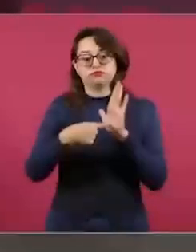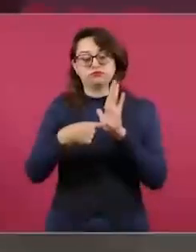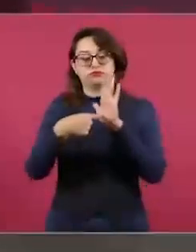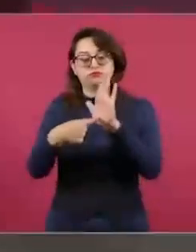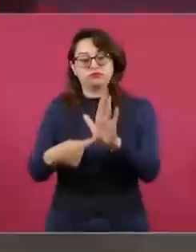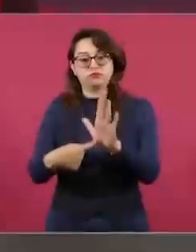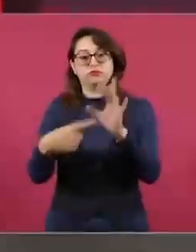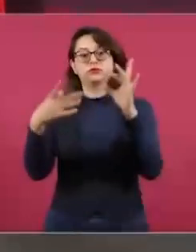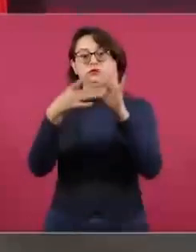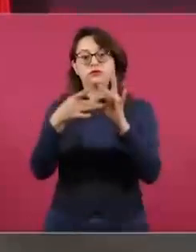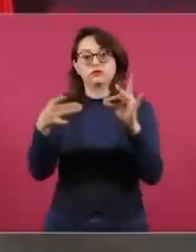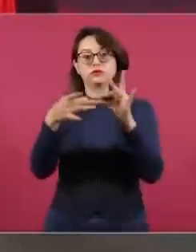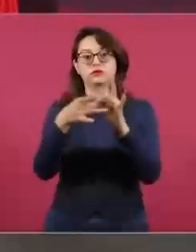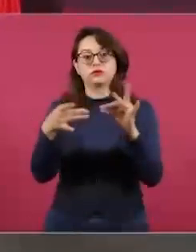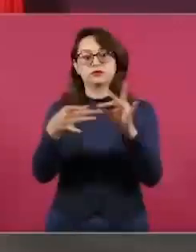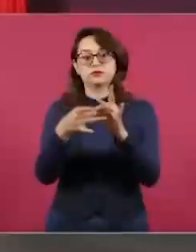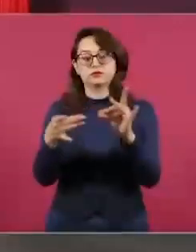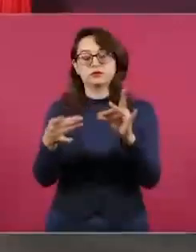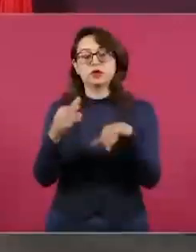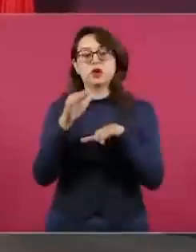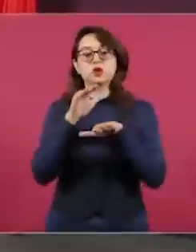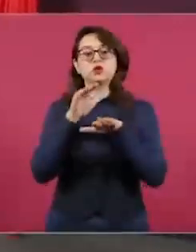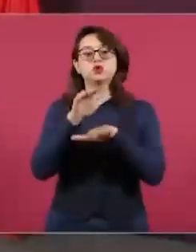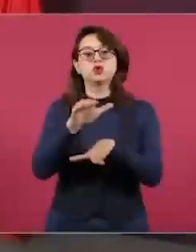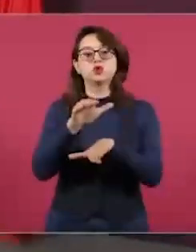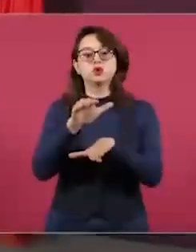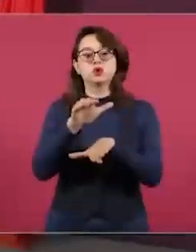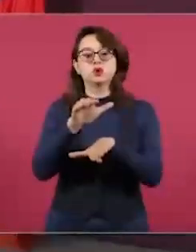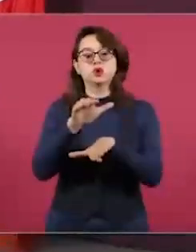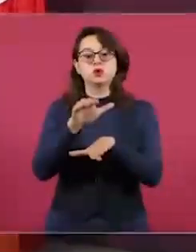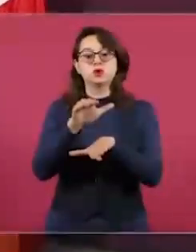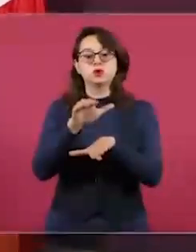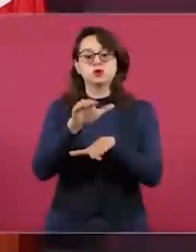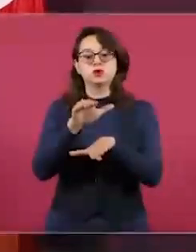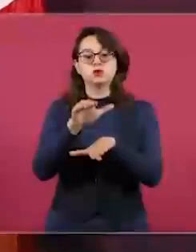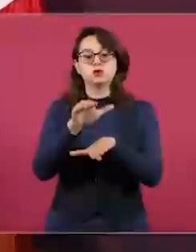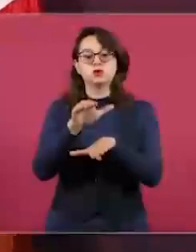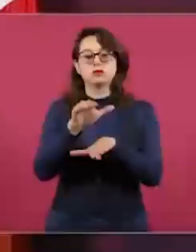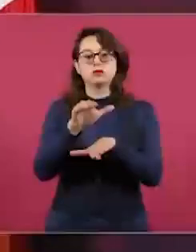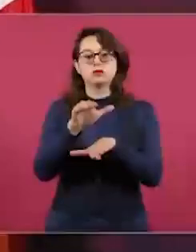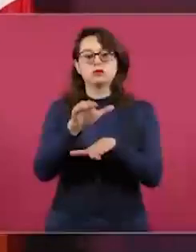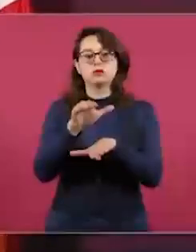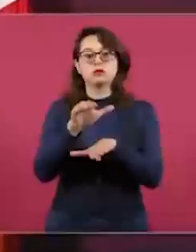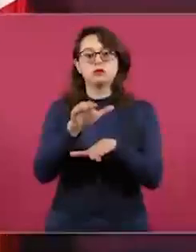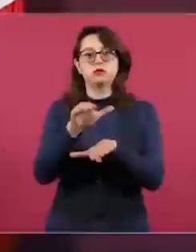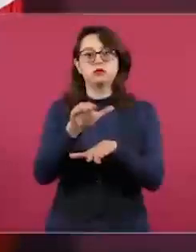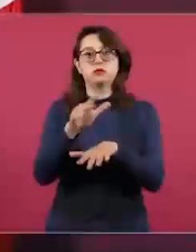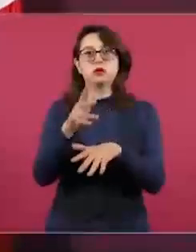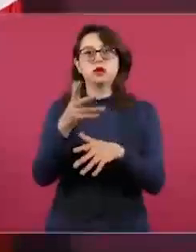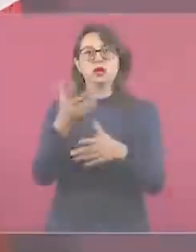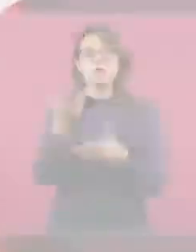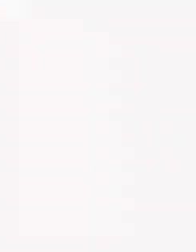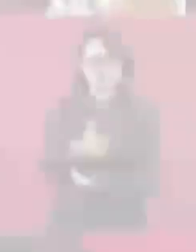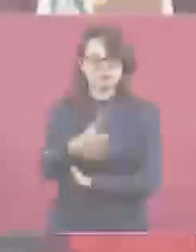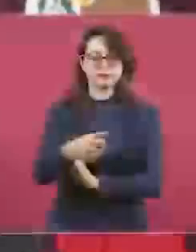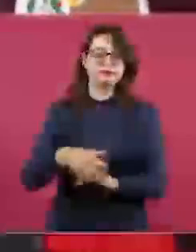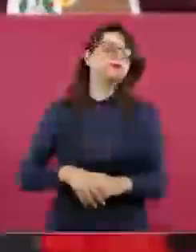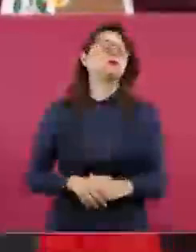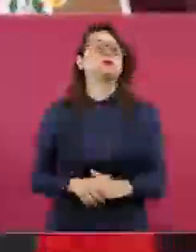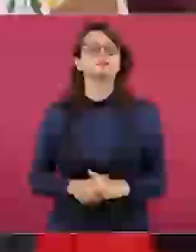del 2006. En